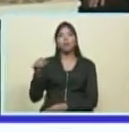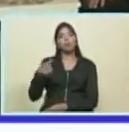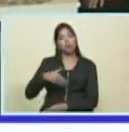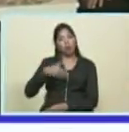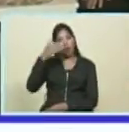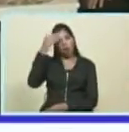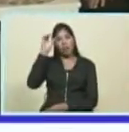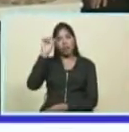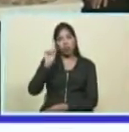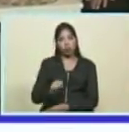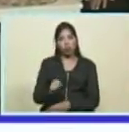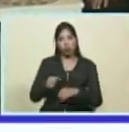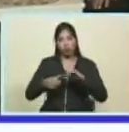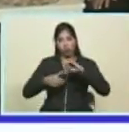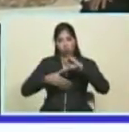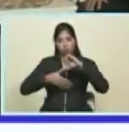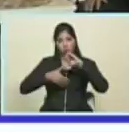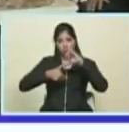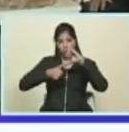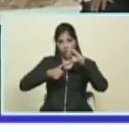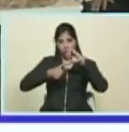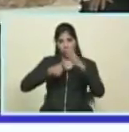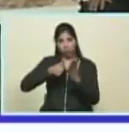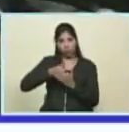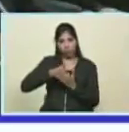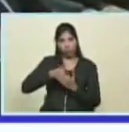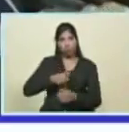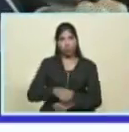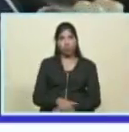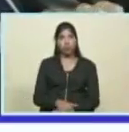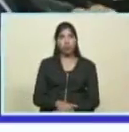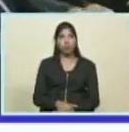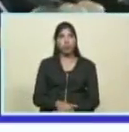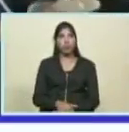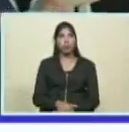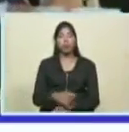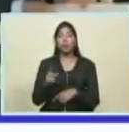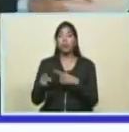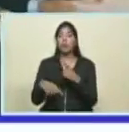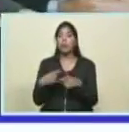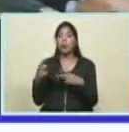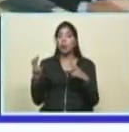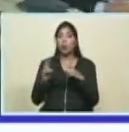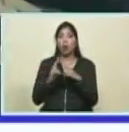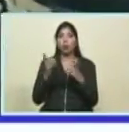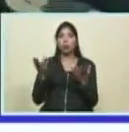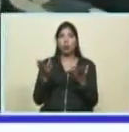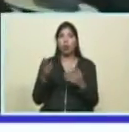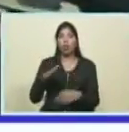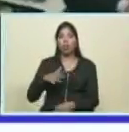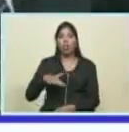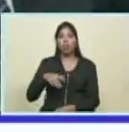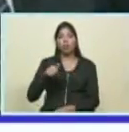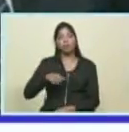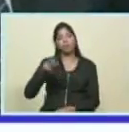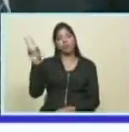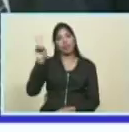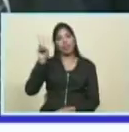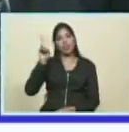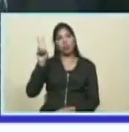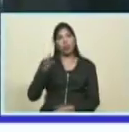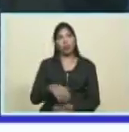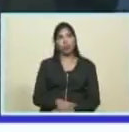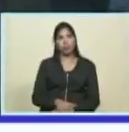y el próximo año tenemos la cumbre presidencial la cumbre de jefes de estado en Venezuela así que ha sido